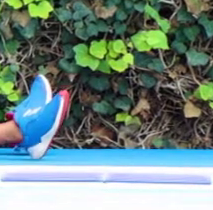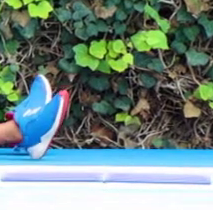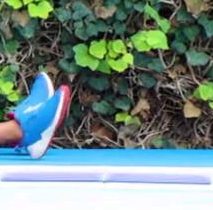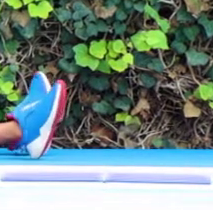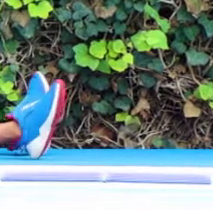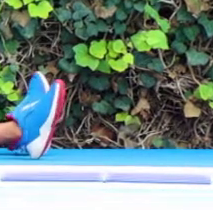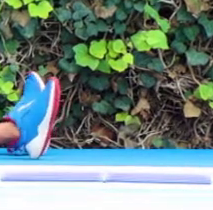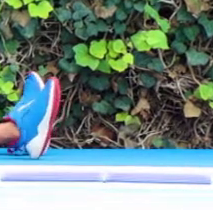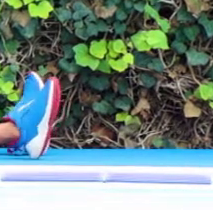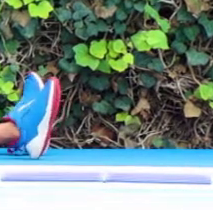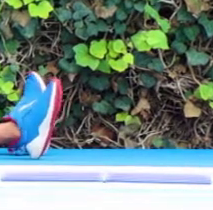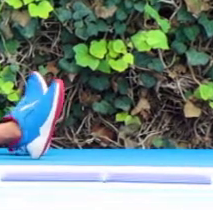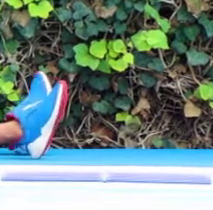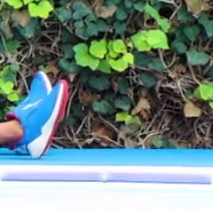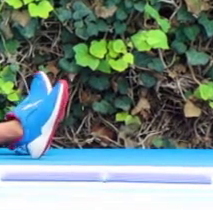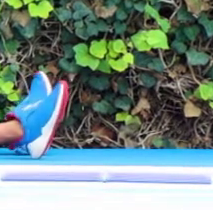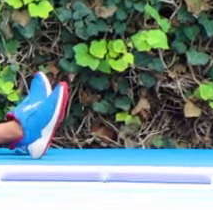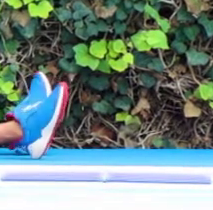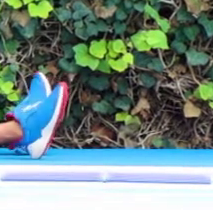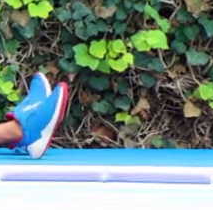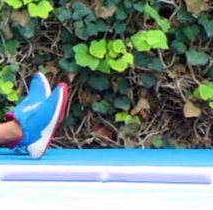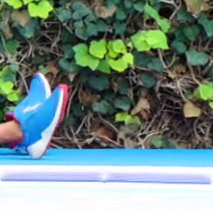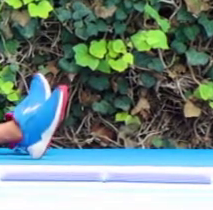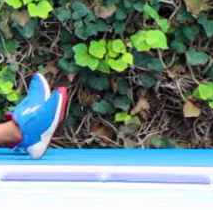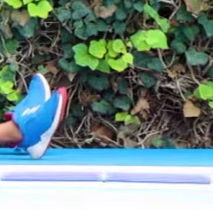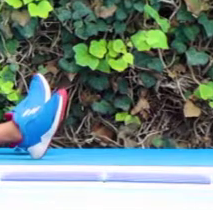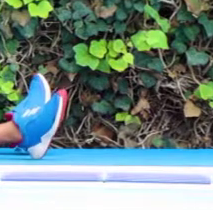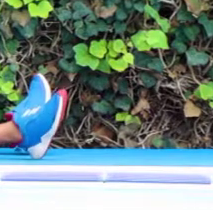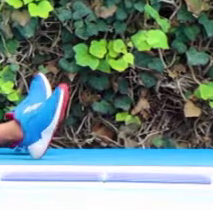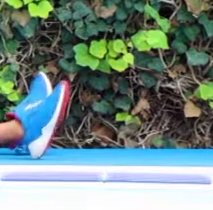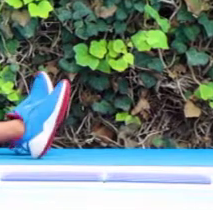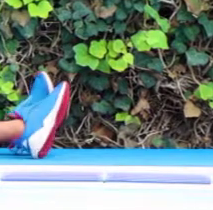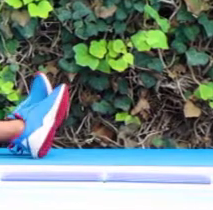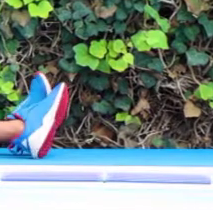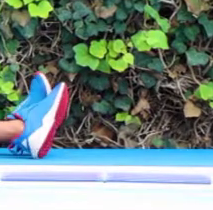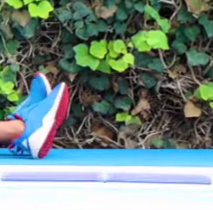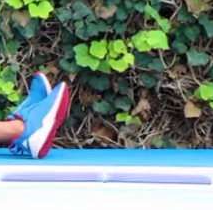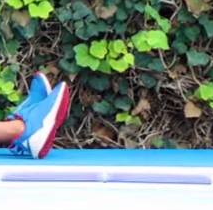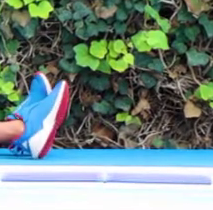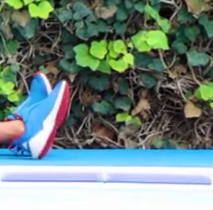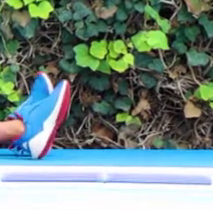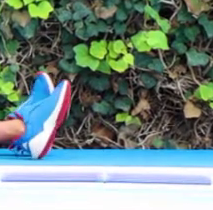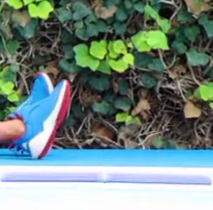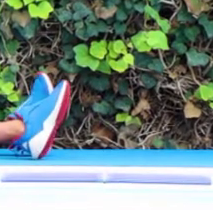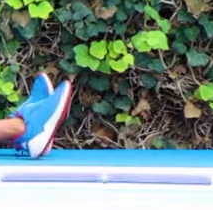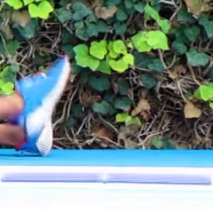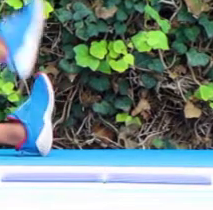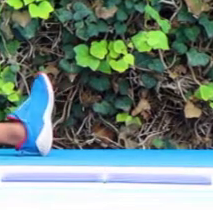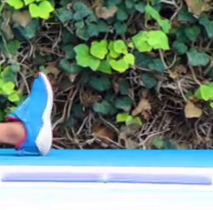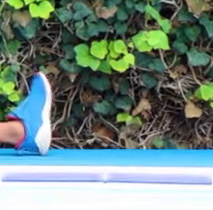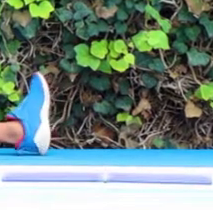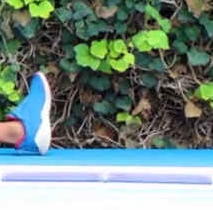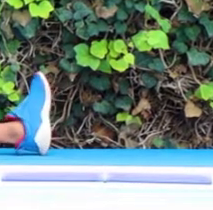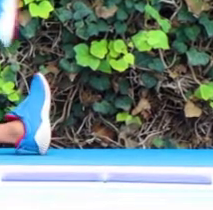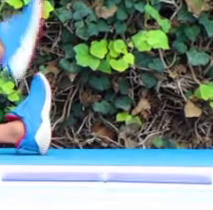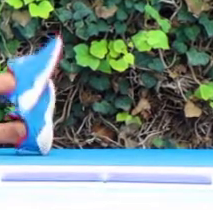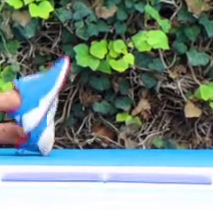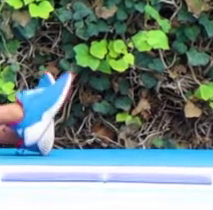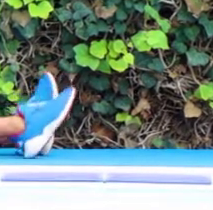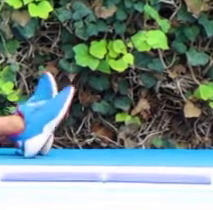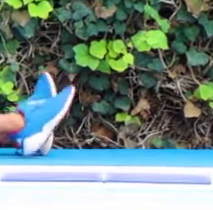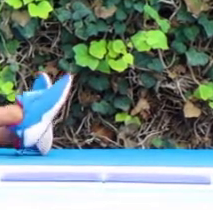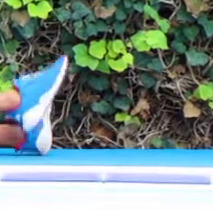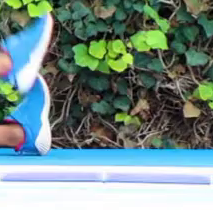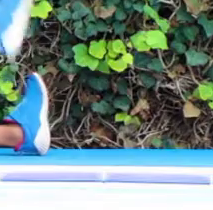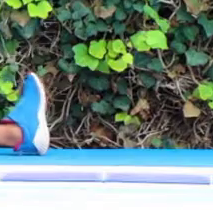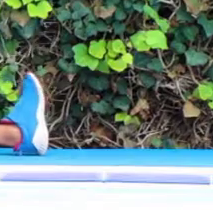Volvemos a respirar y nos preparamos para hacer otra vez el ejercicio. Levantamos pie, pierna derecha. Una,